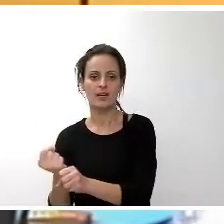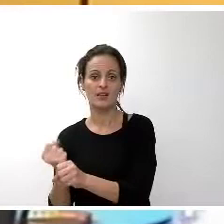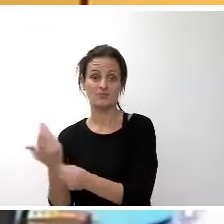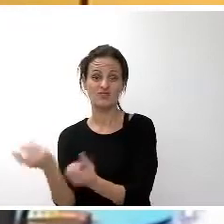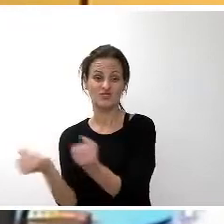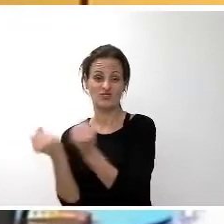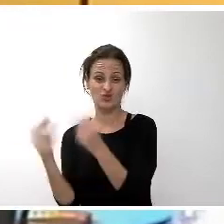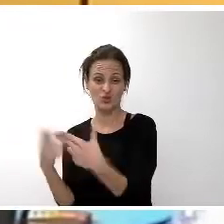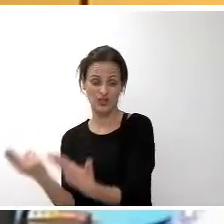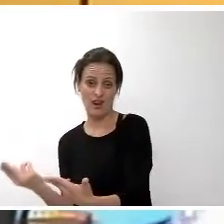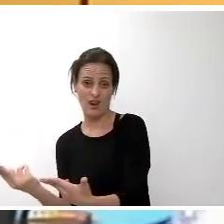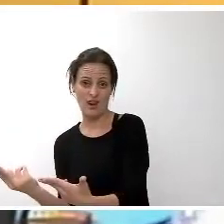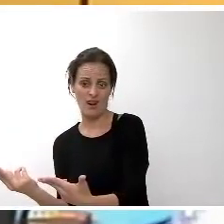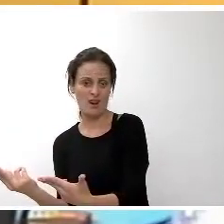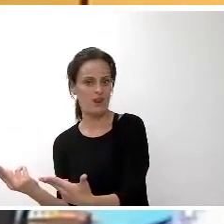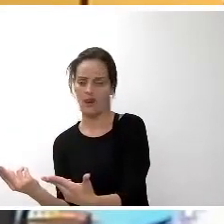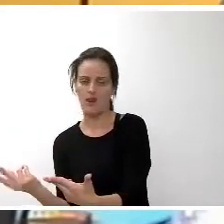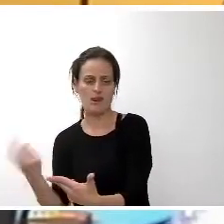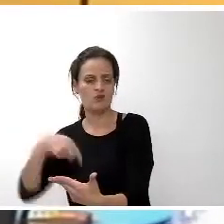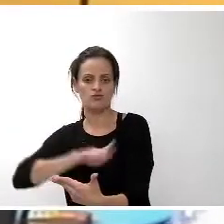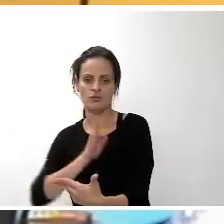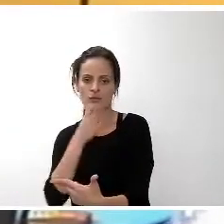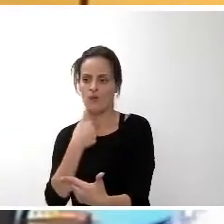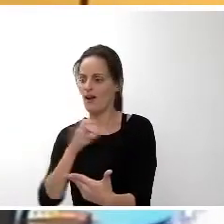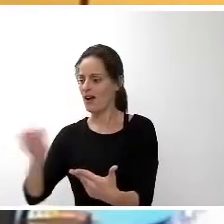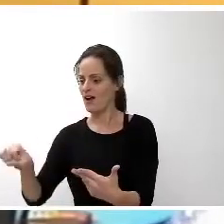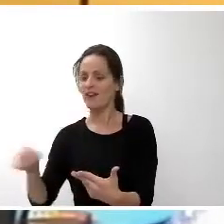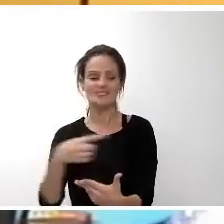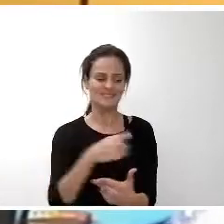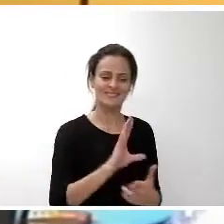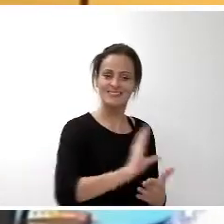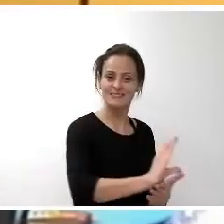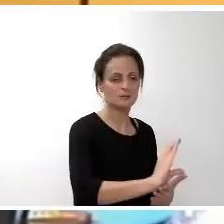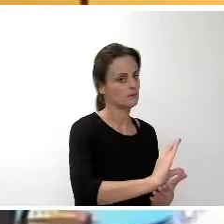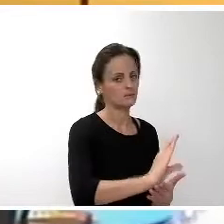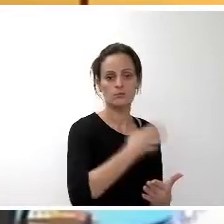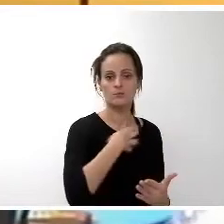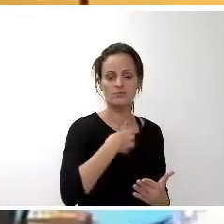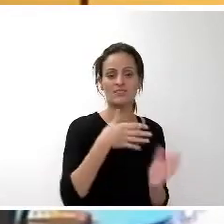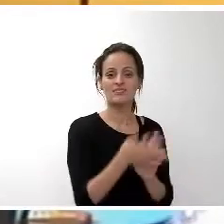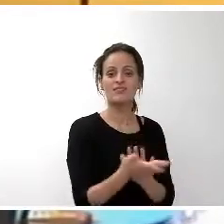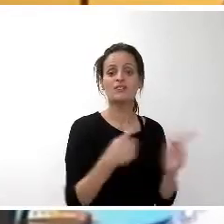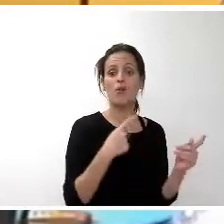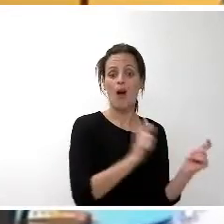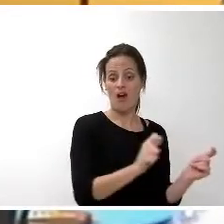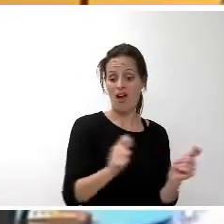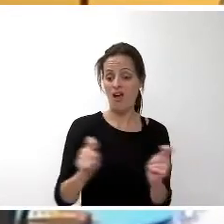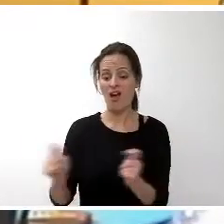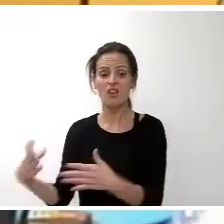tenemos que distribuir nuestros recursos para que una buena parte de ellos vayan para que las personas puedan ser autosuficientes,